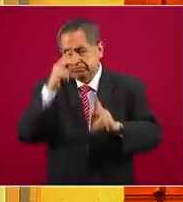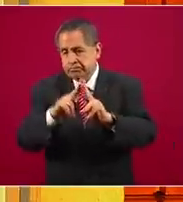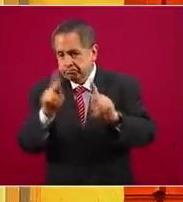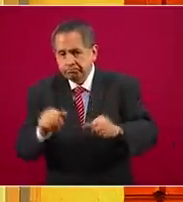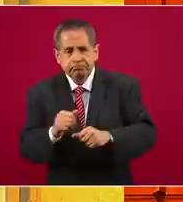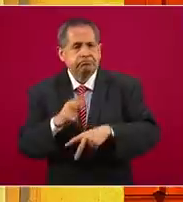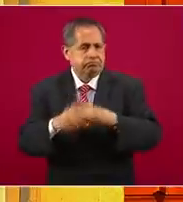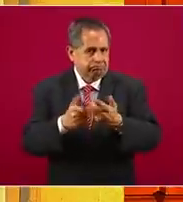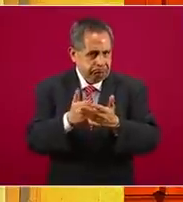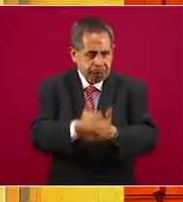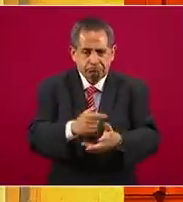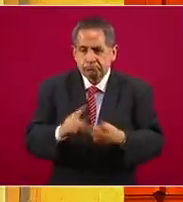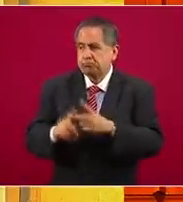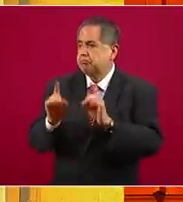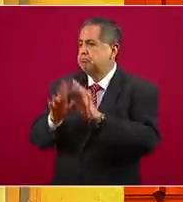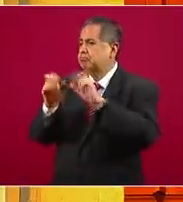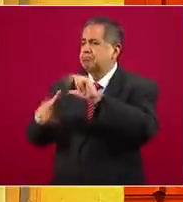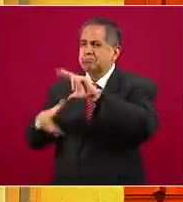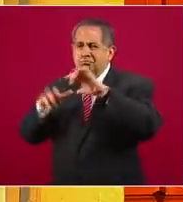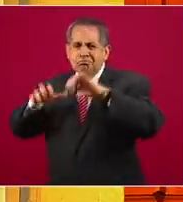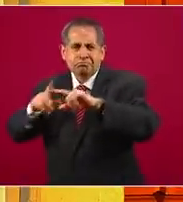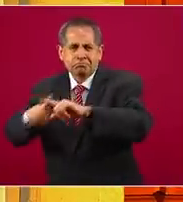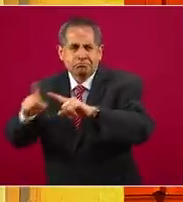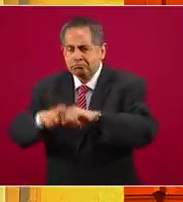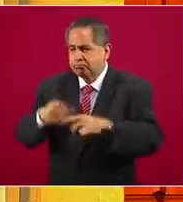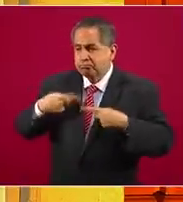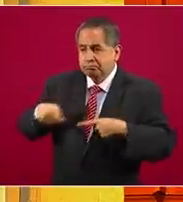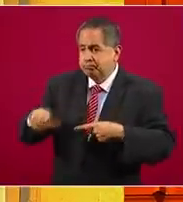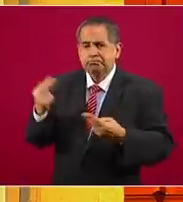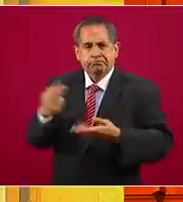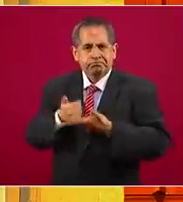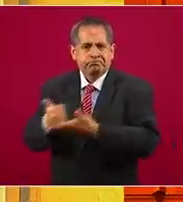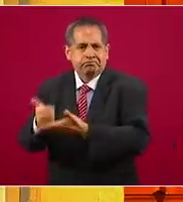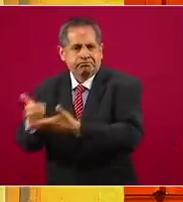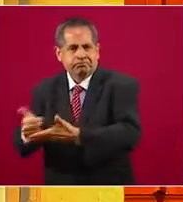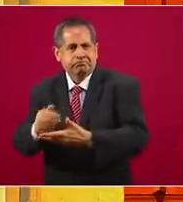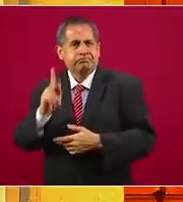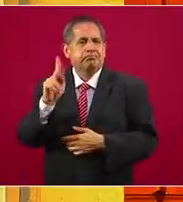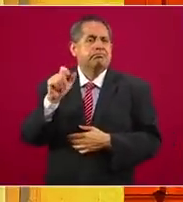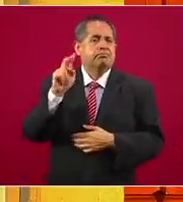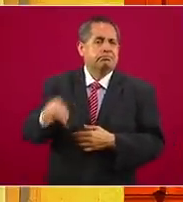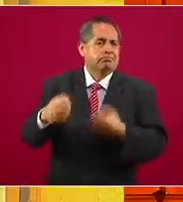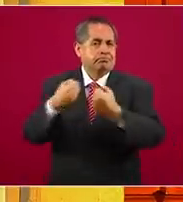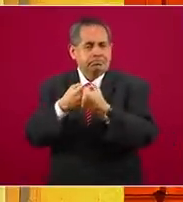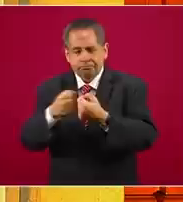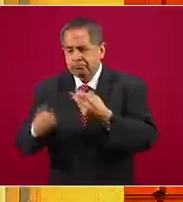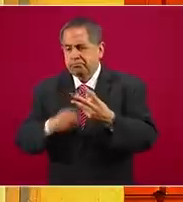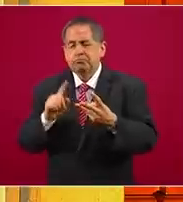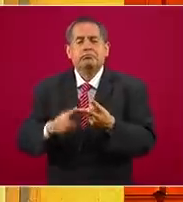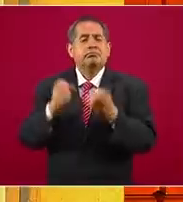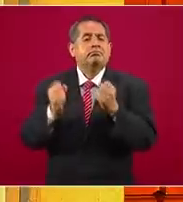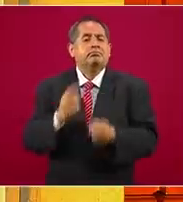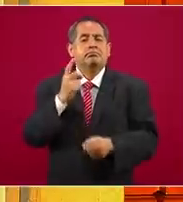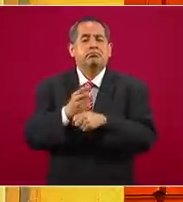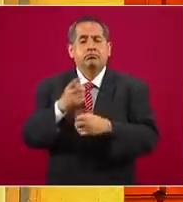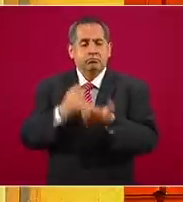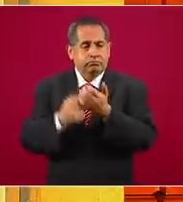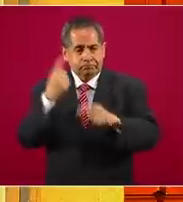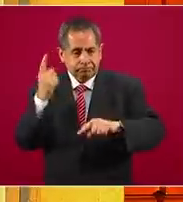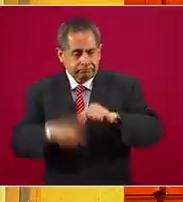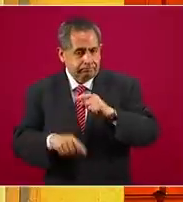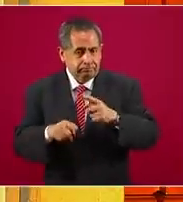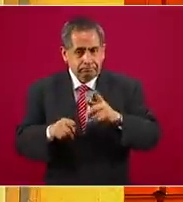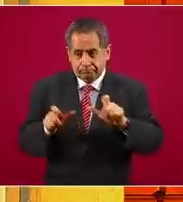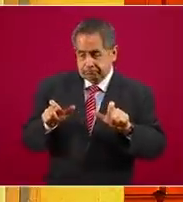fenómenos naturales en auxilio a la población, el plan migrante, frontera norte y sur, seguridad y erradicación,